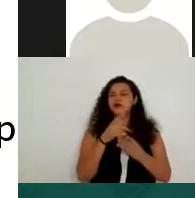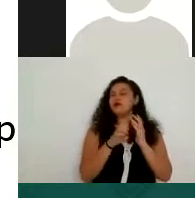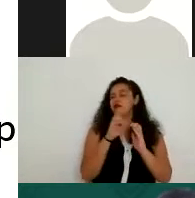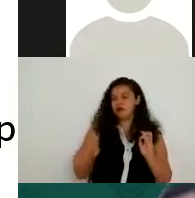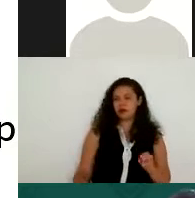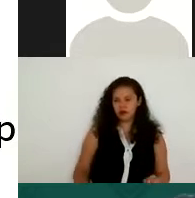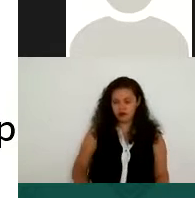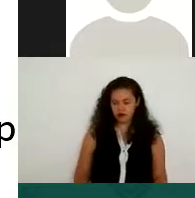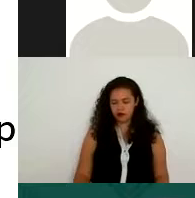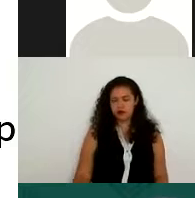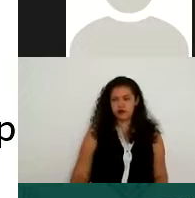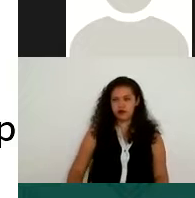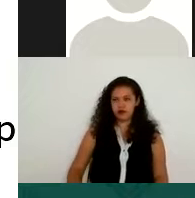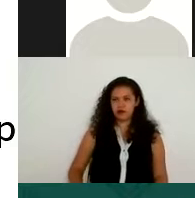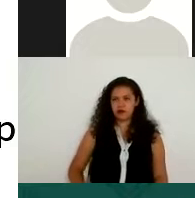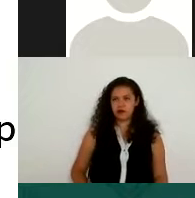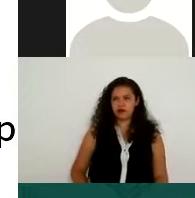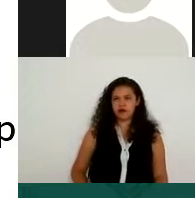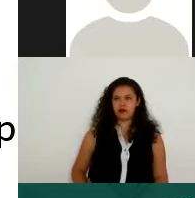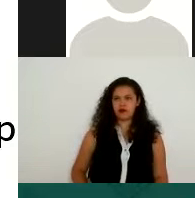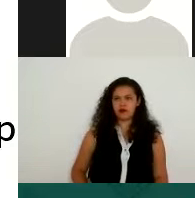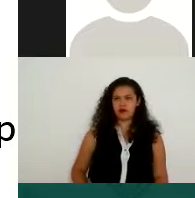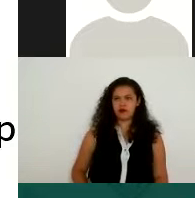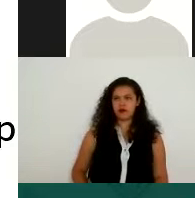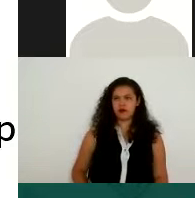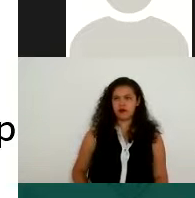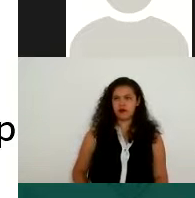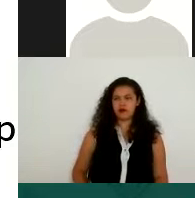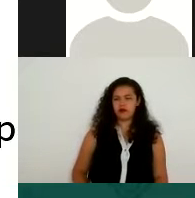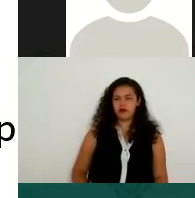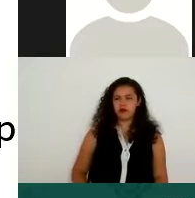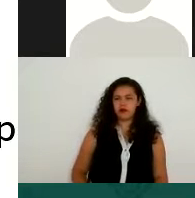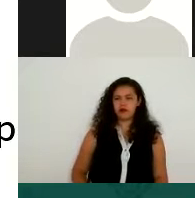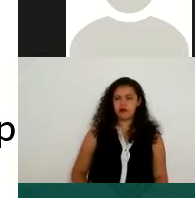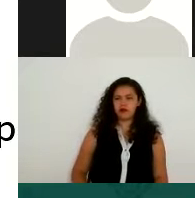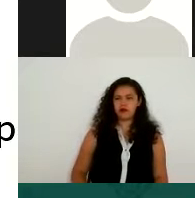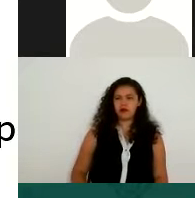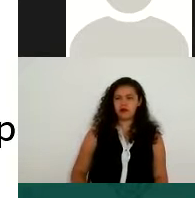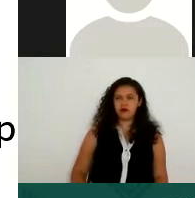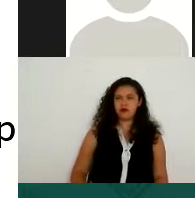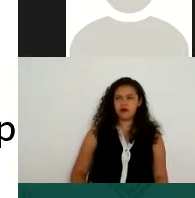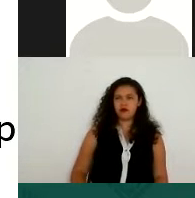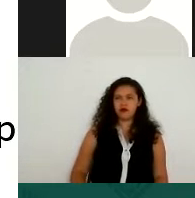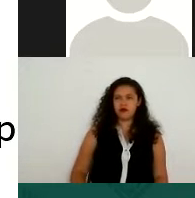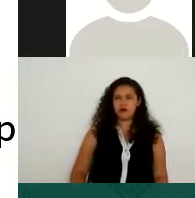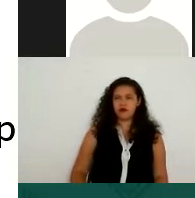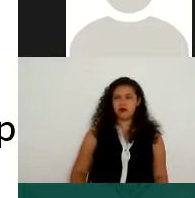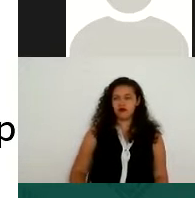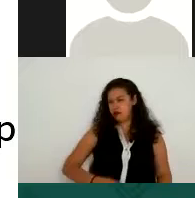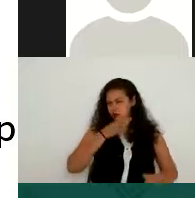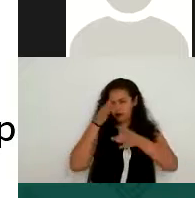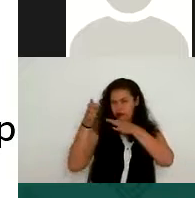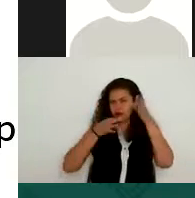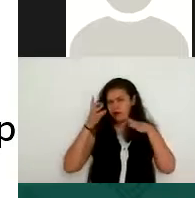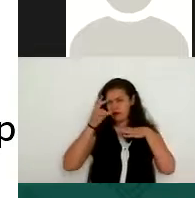no divulgarla de manera que no se deba de hacer, utilizarla para los fines que la podría yo ocupar. No sé si me expliquen